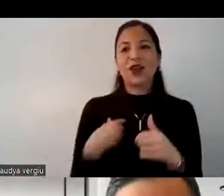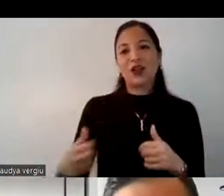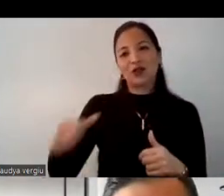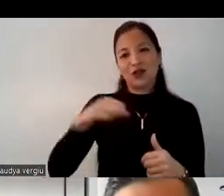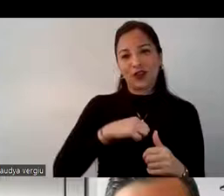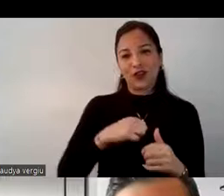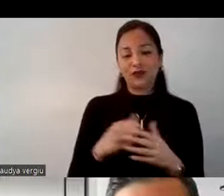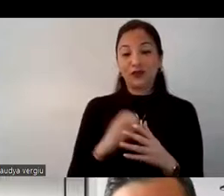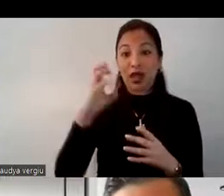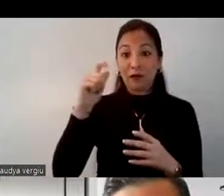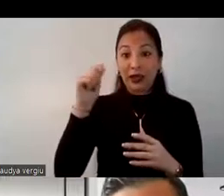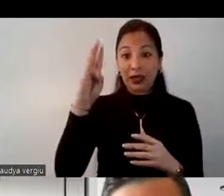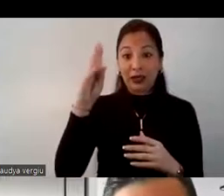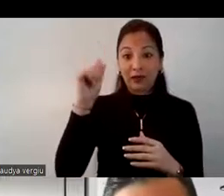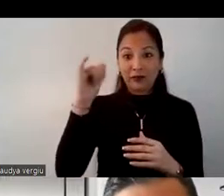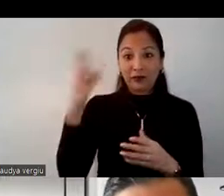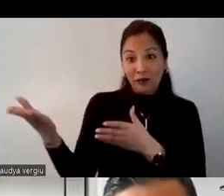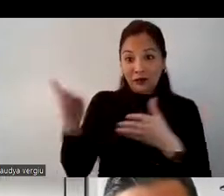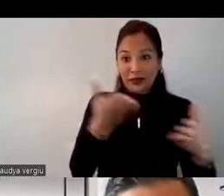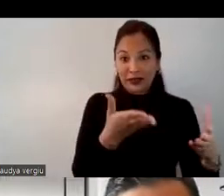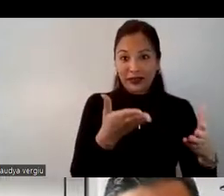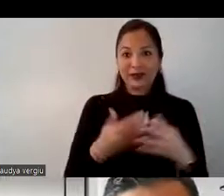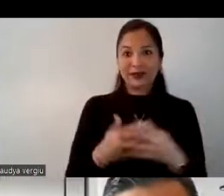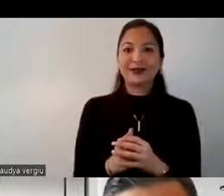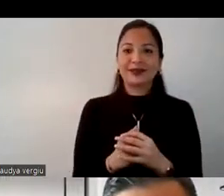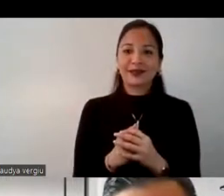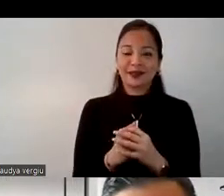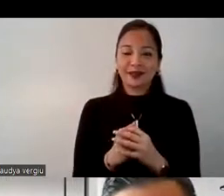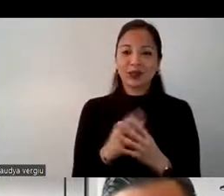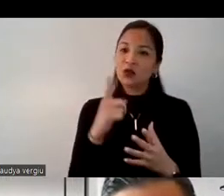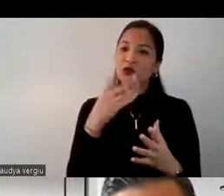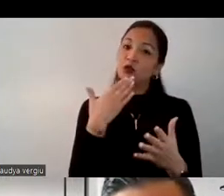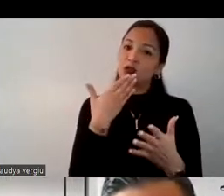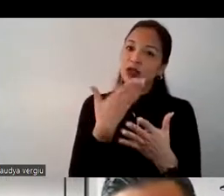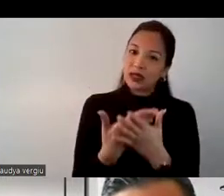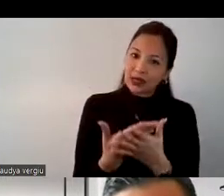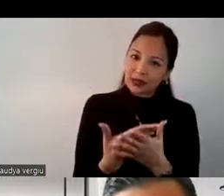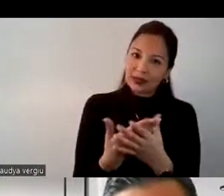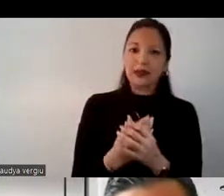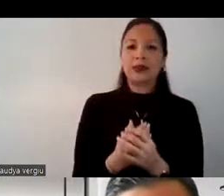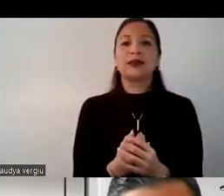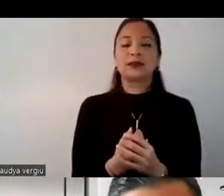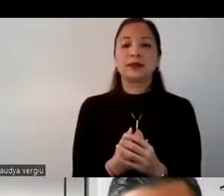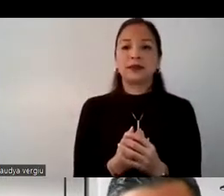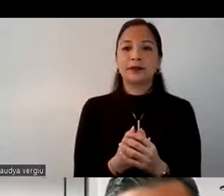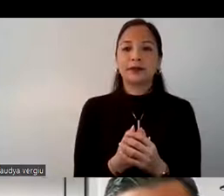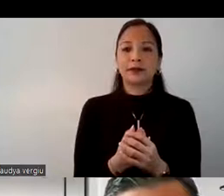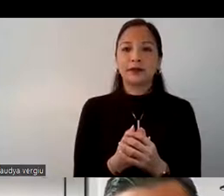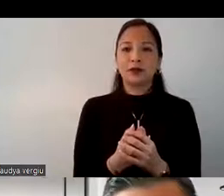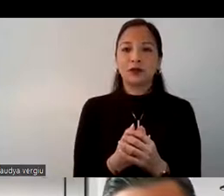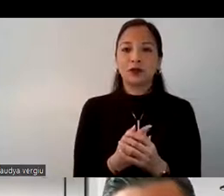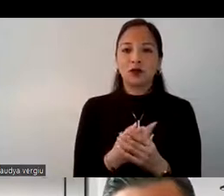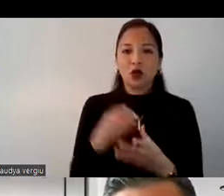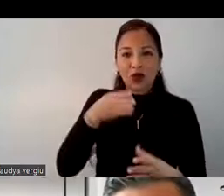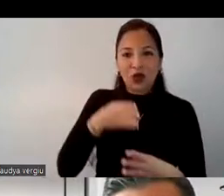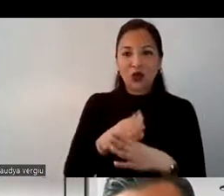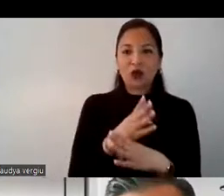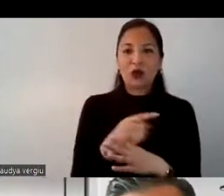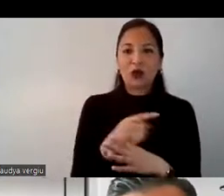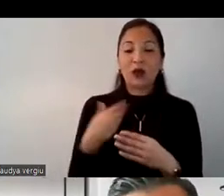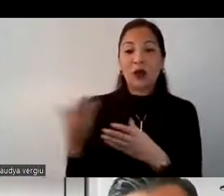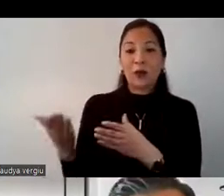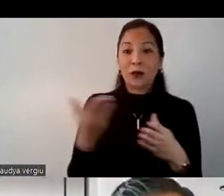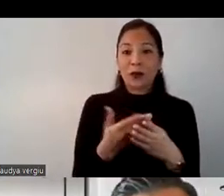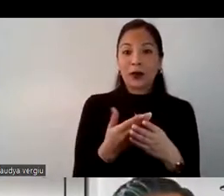Gabriel, por favor, te doy paz. Muchas gracias Gustavo, este, por por esta introducción y déjenme presentarles a